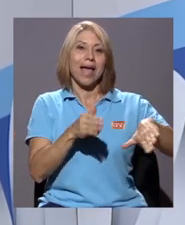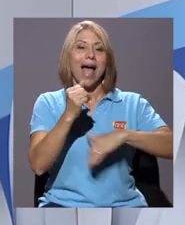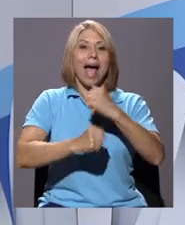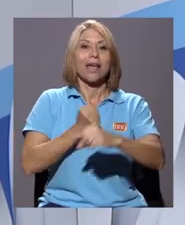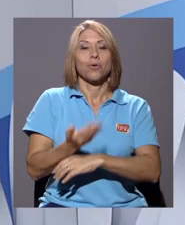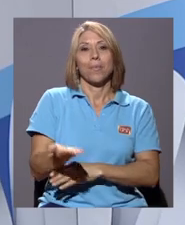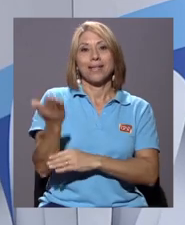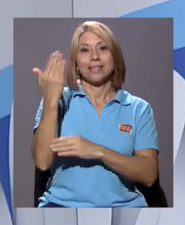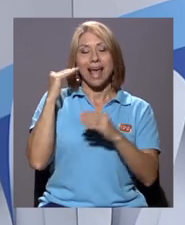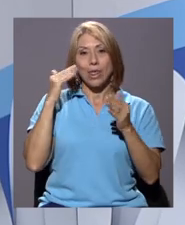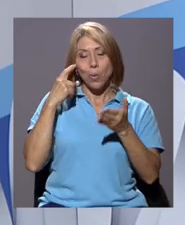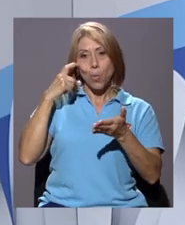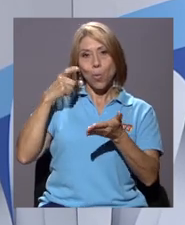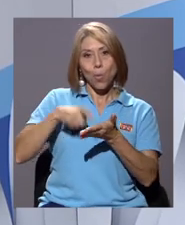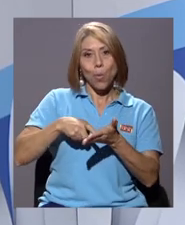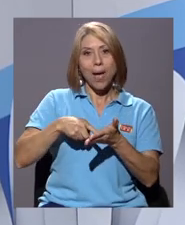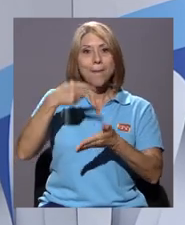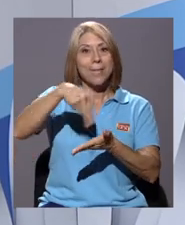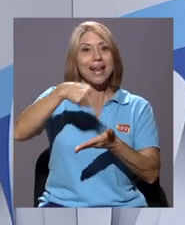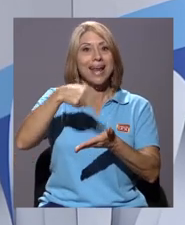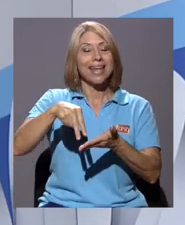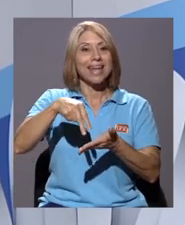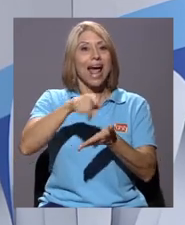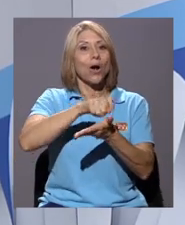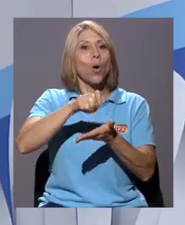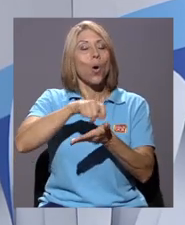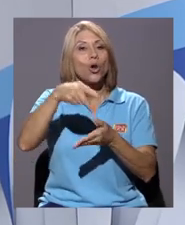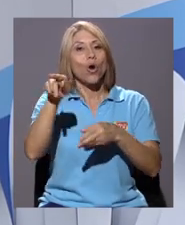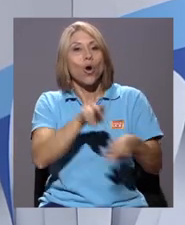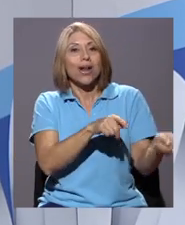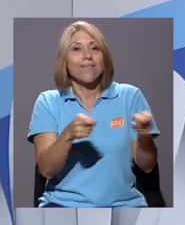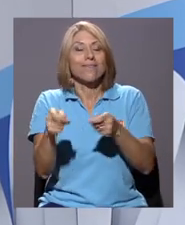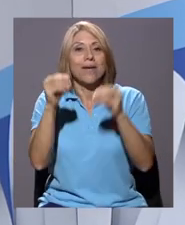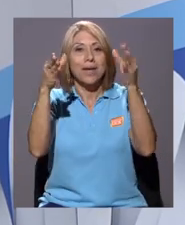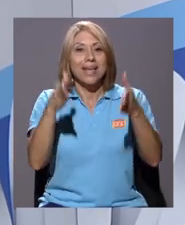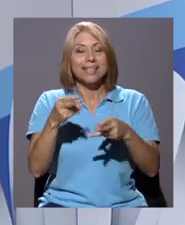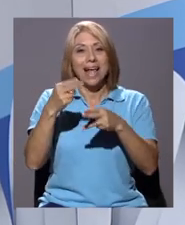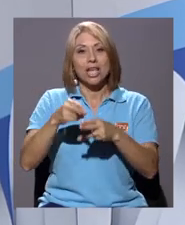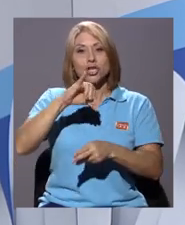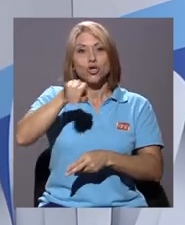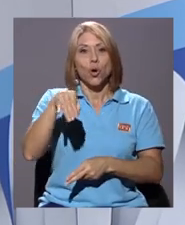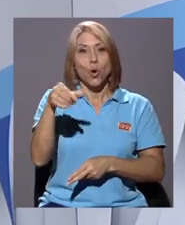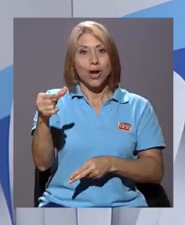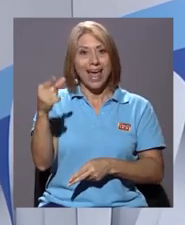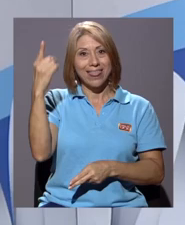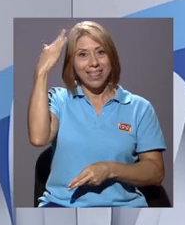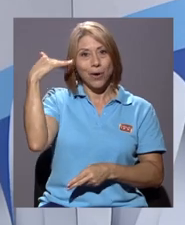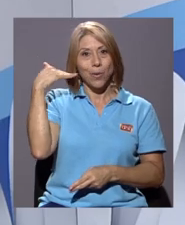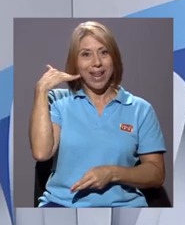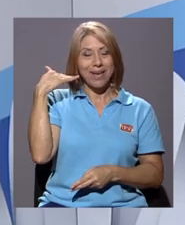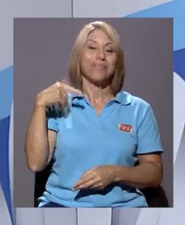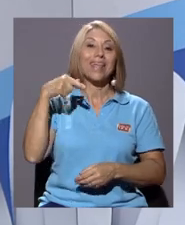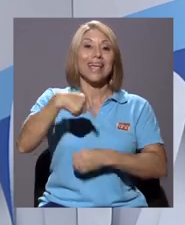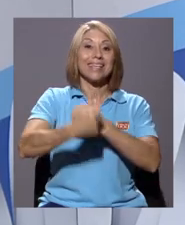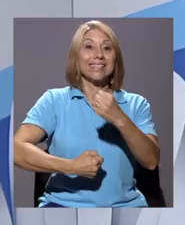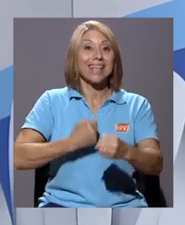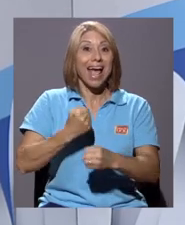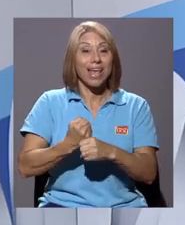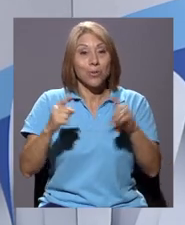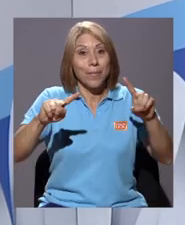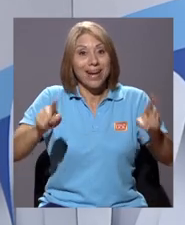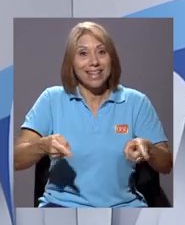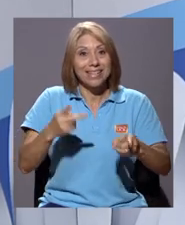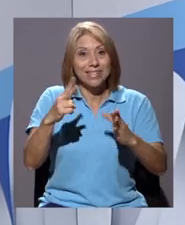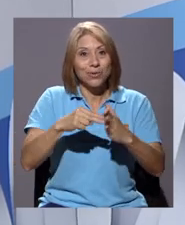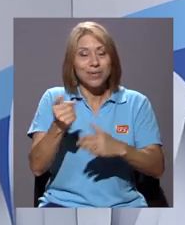bailarina, coreógrafa y maestra Jong-un-am de Corea. Y este año, paréntesis 2019, se lo